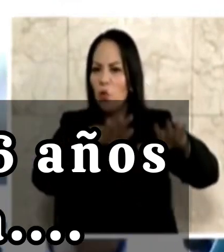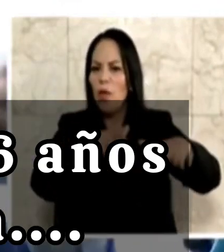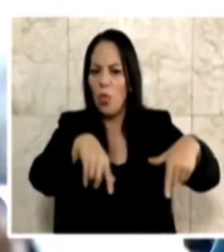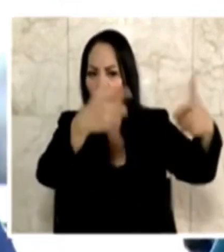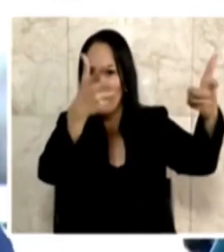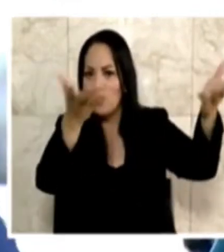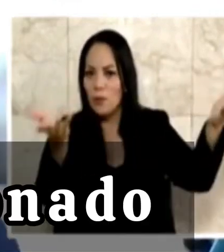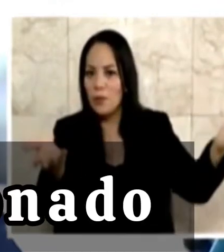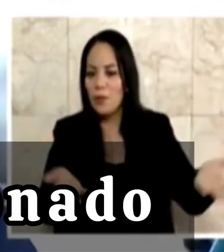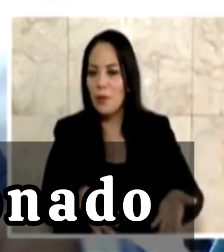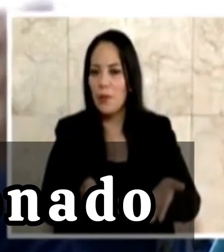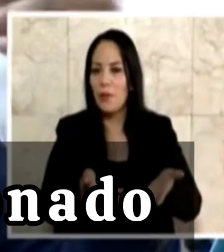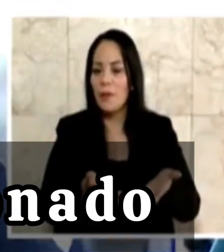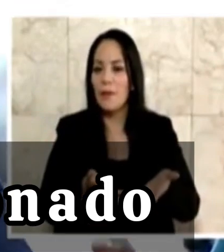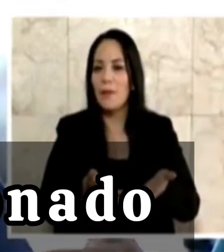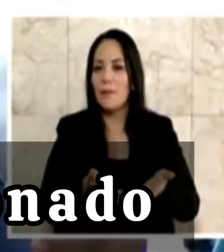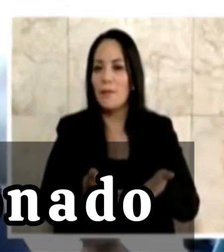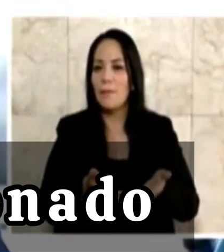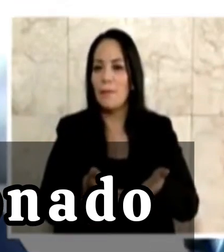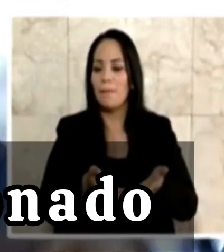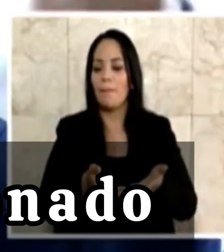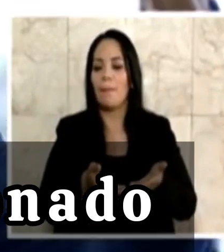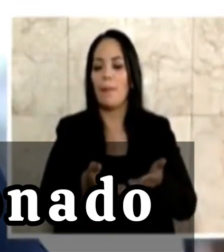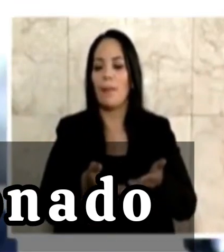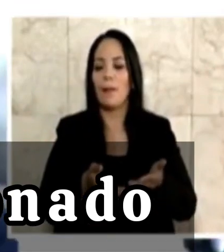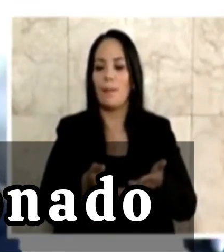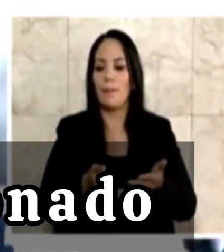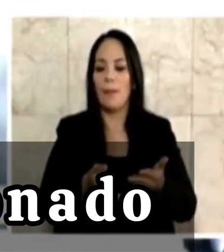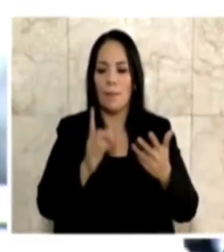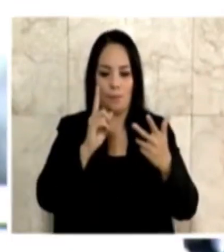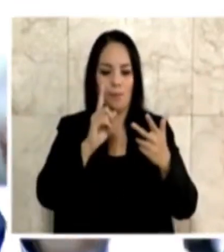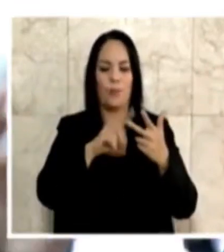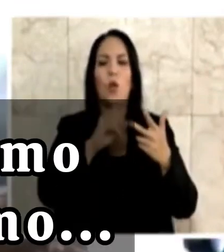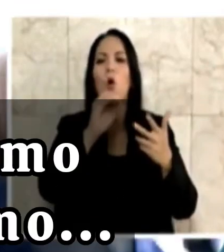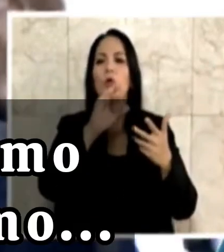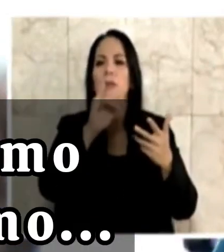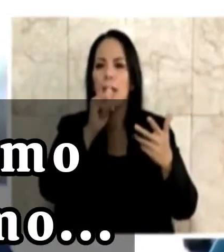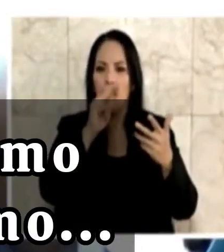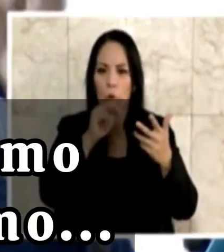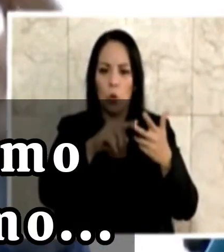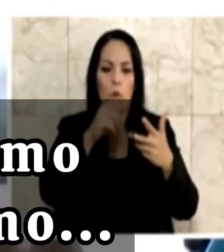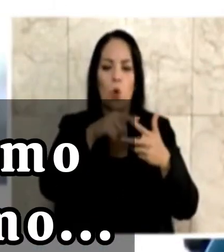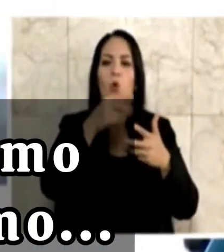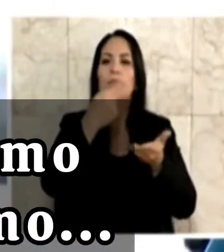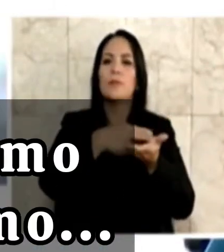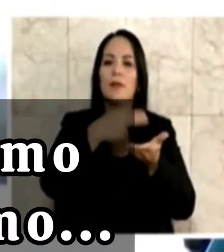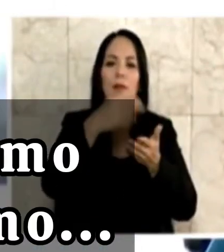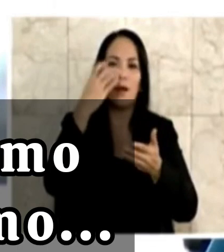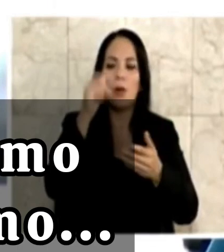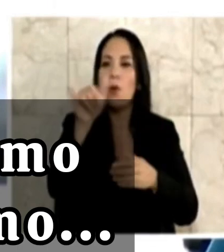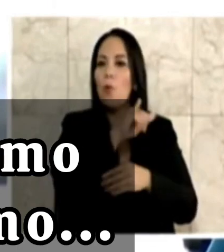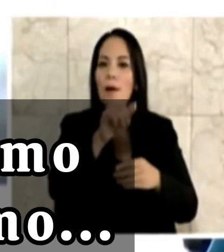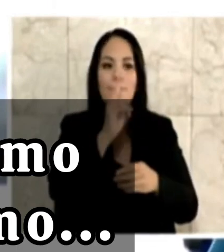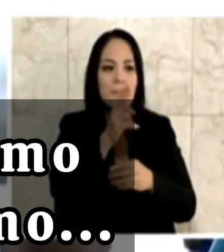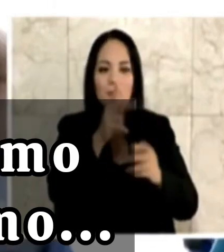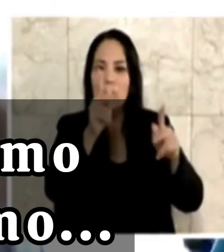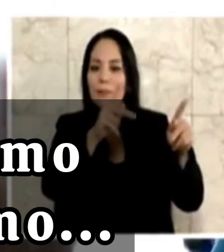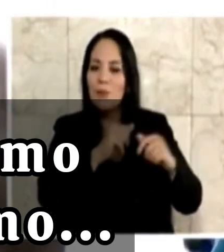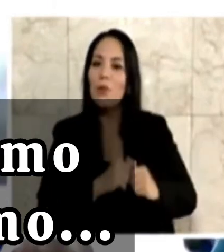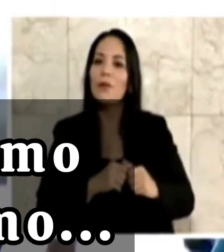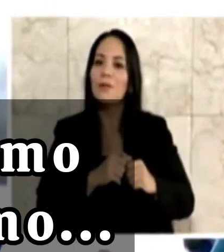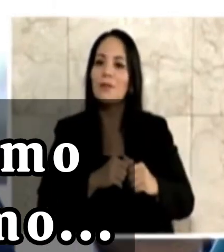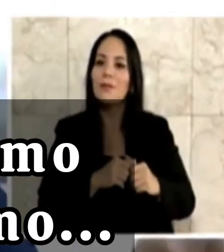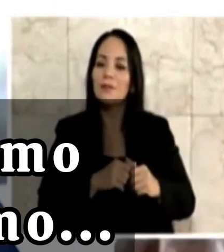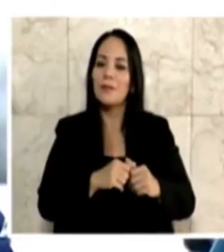En este caso, en el caso del océano, en el caso del terreno de Cartago, coinciden las mismas personas que desde el